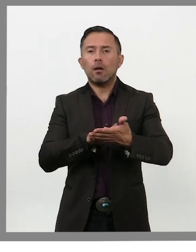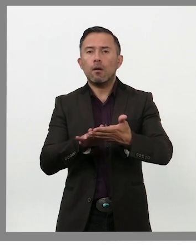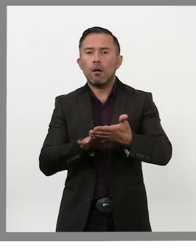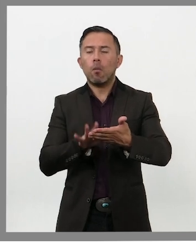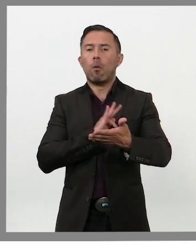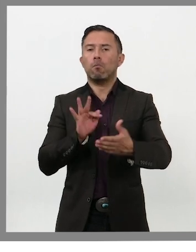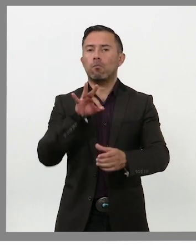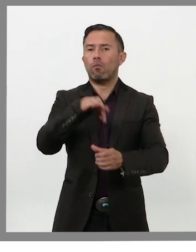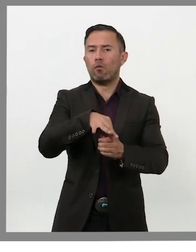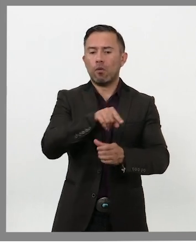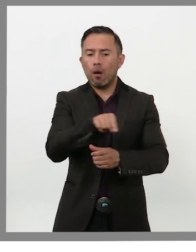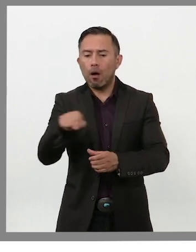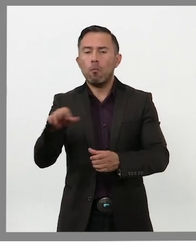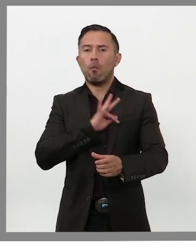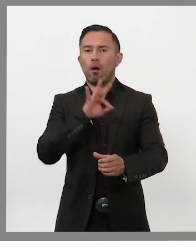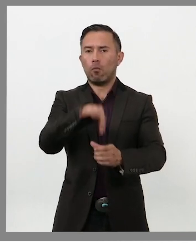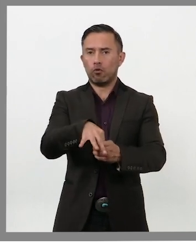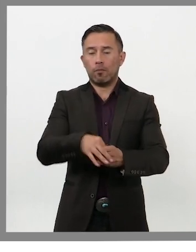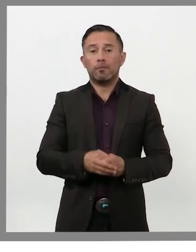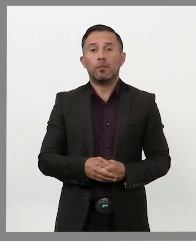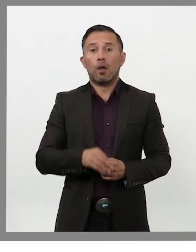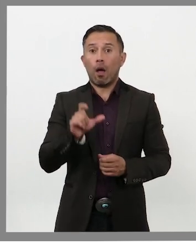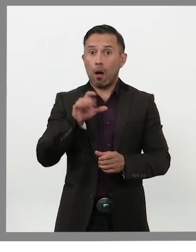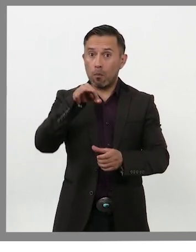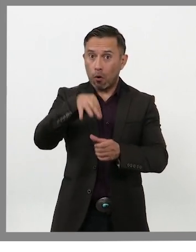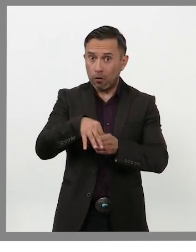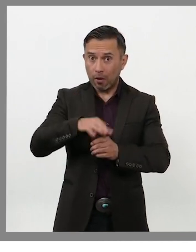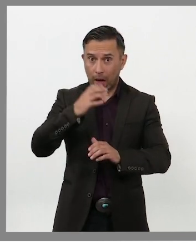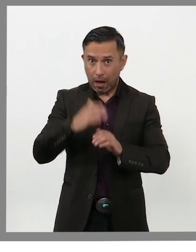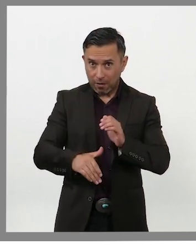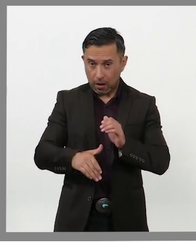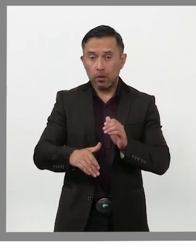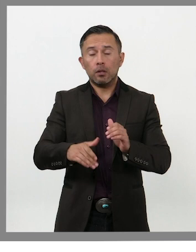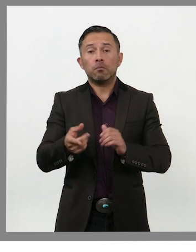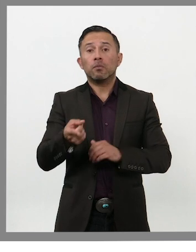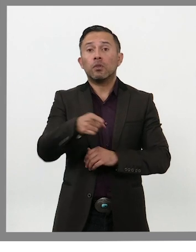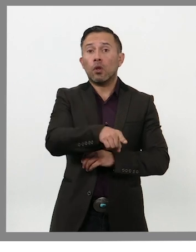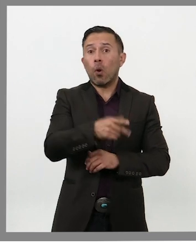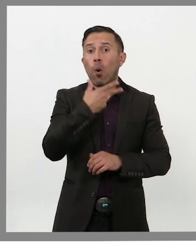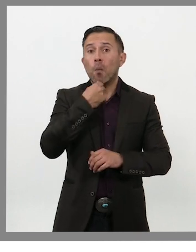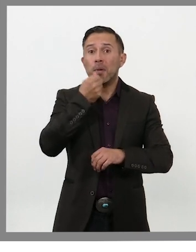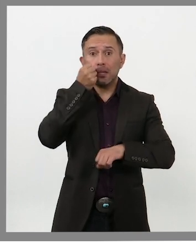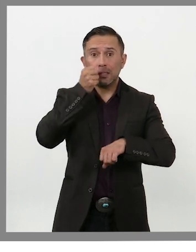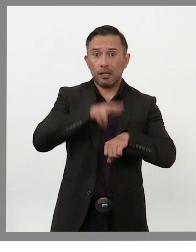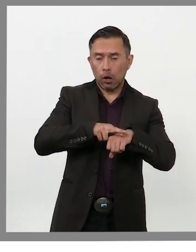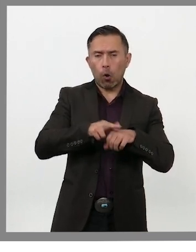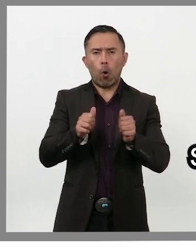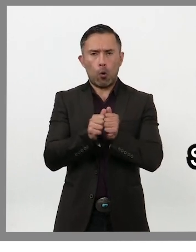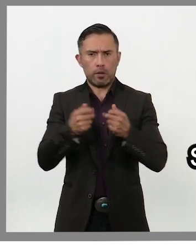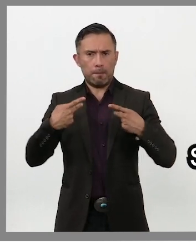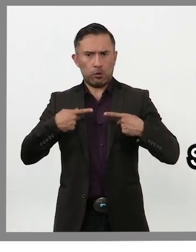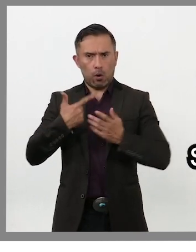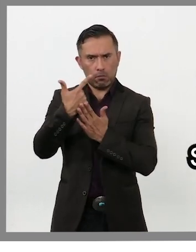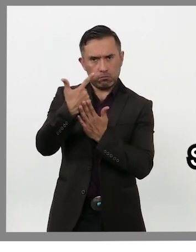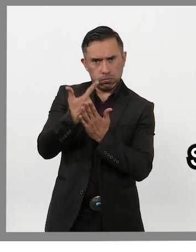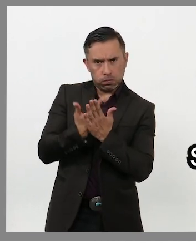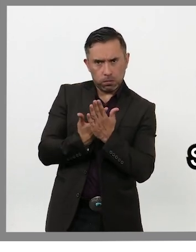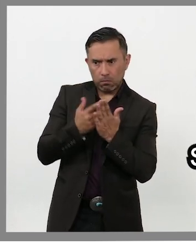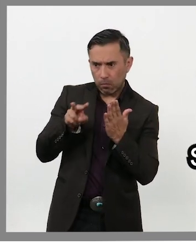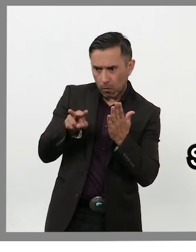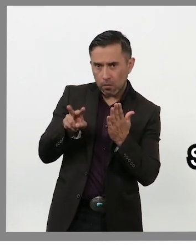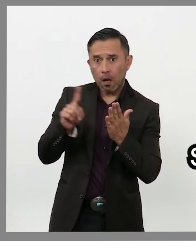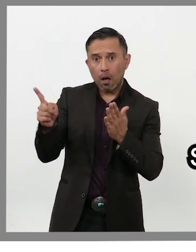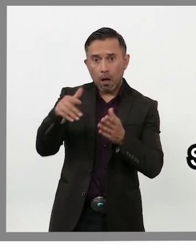Una vez depositado el voto en la urna, la o el secretario de la casilla, auxiliado por una o un escrutador, sella la palabra